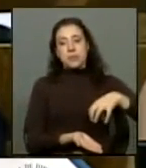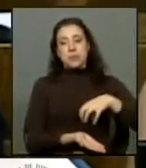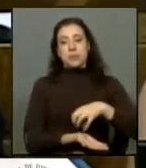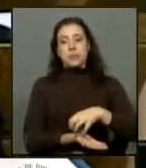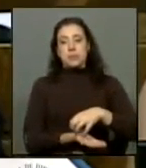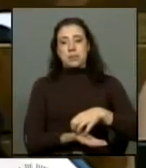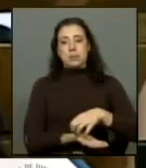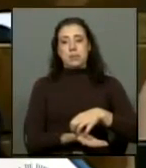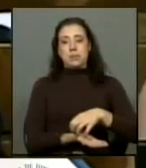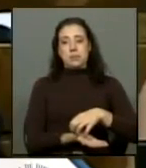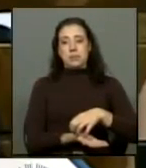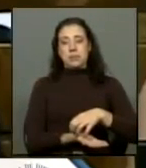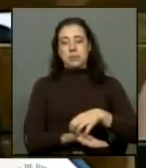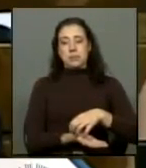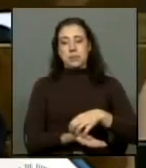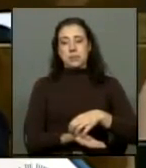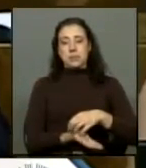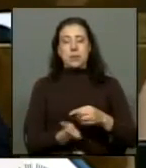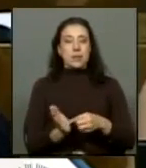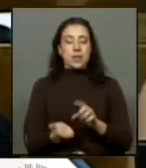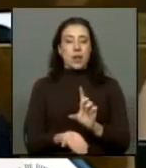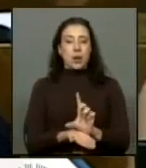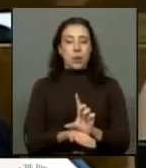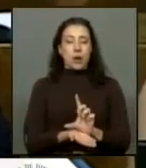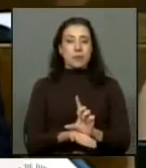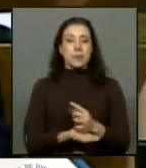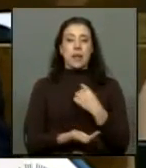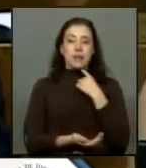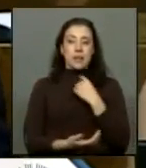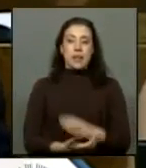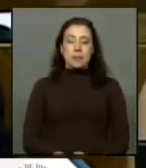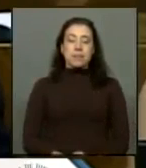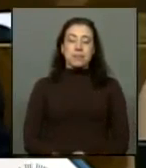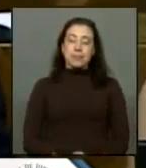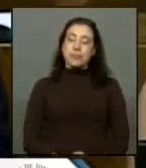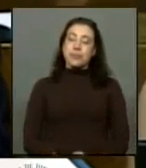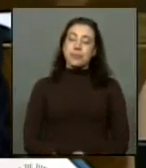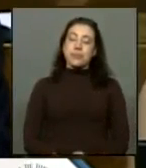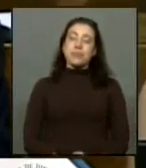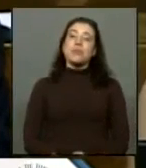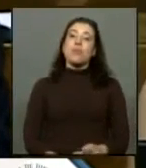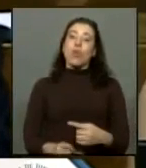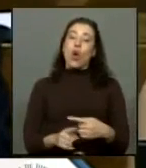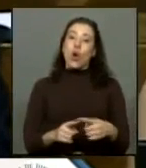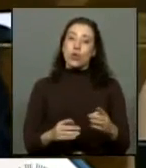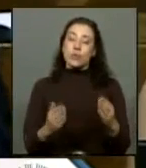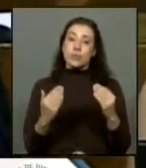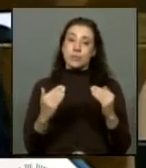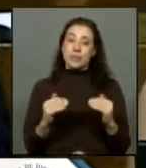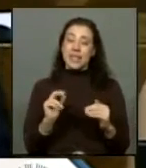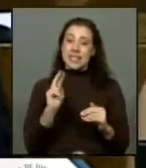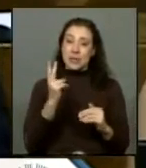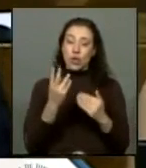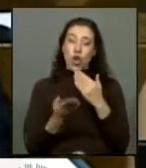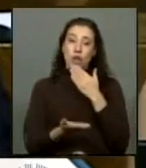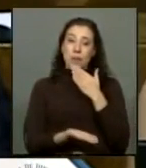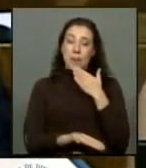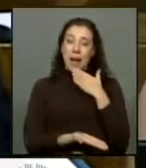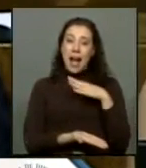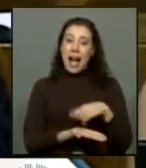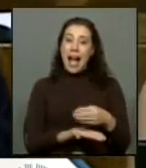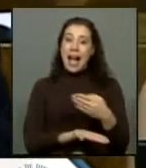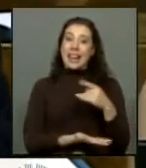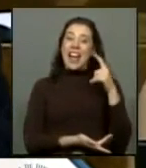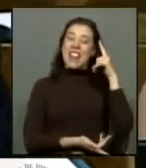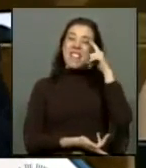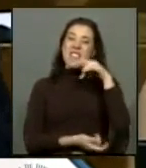de esta zona que fue afectada. En segundo lugar, quiero también referirme, en la misma Ciudad de Arica, señora Presidenta, a la